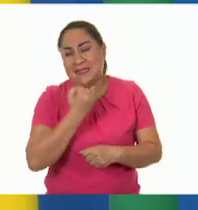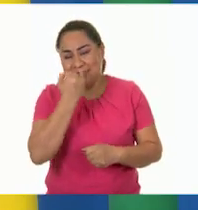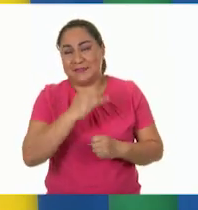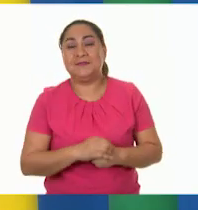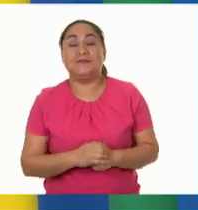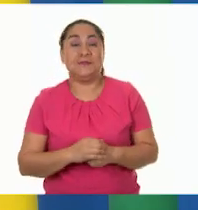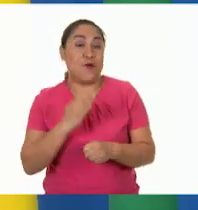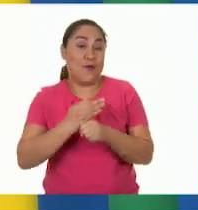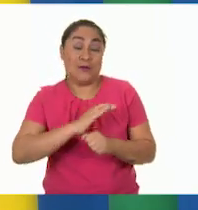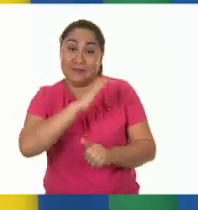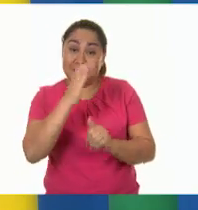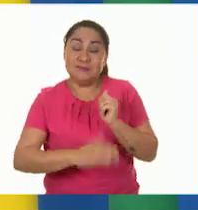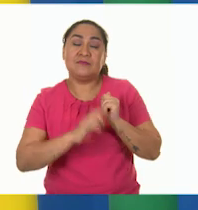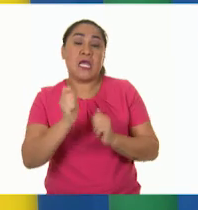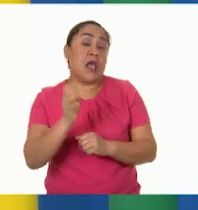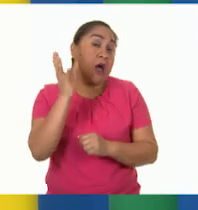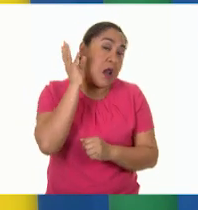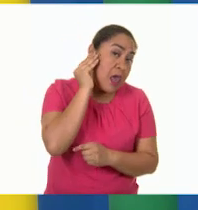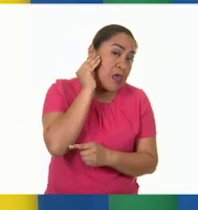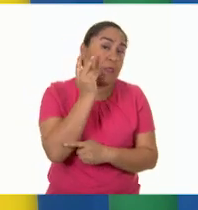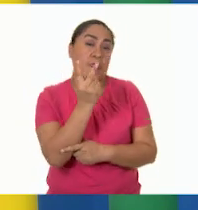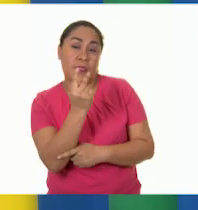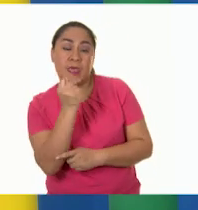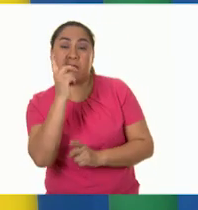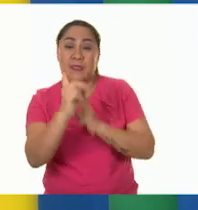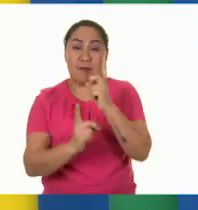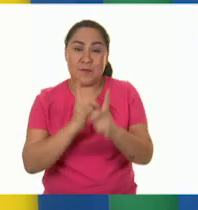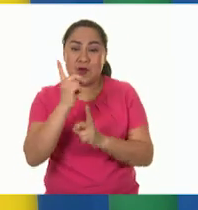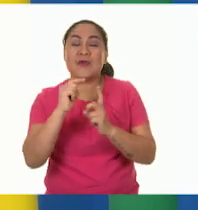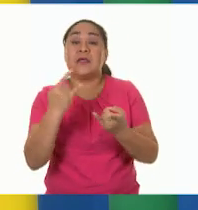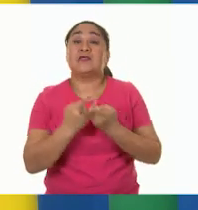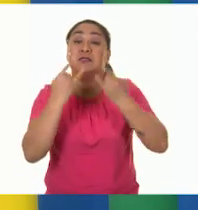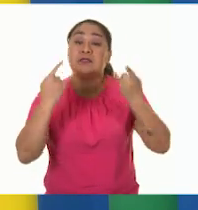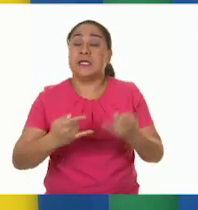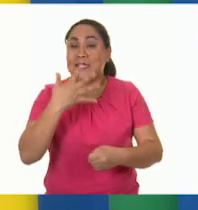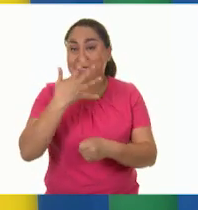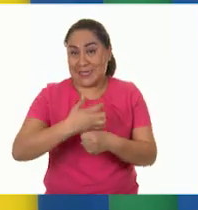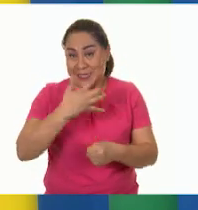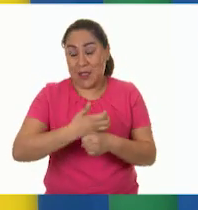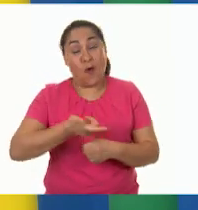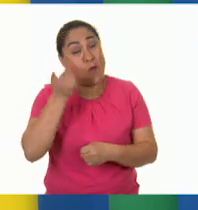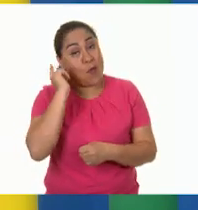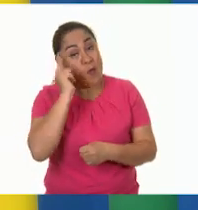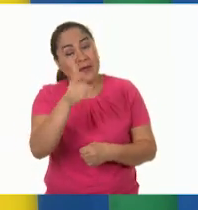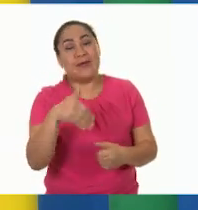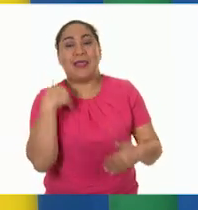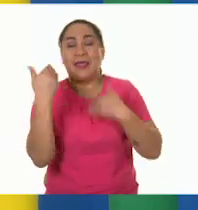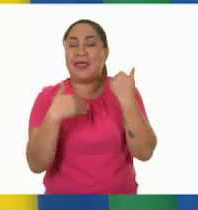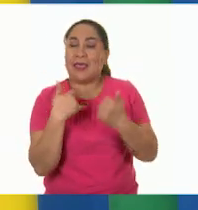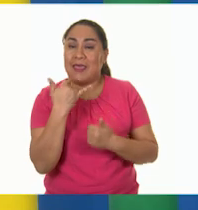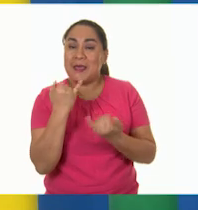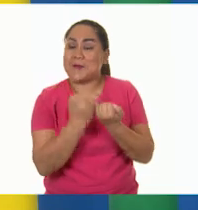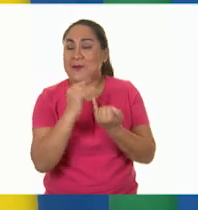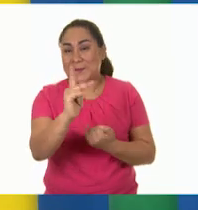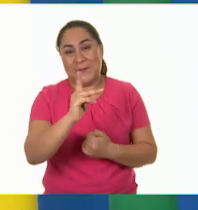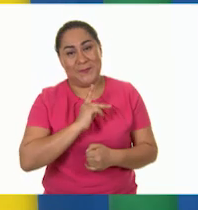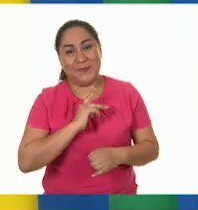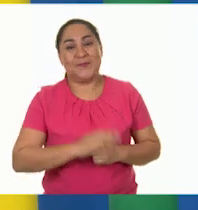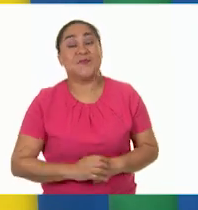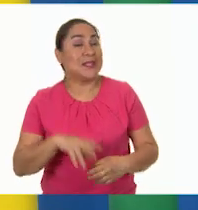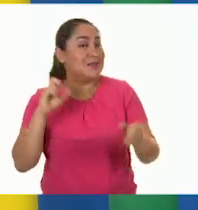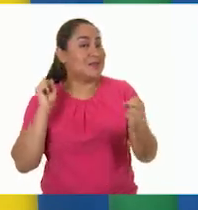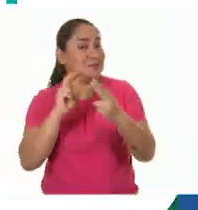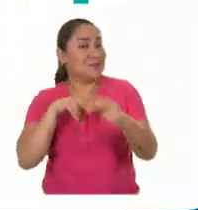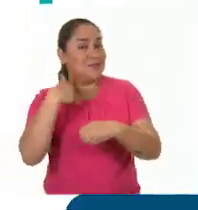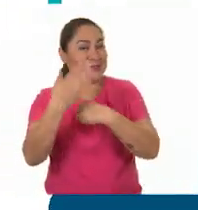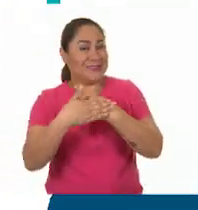Por hoy hemos terminado con radio, televisión y deporte de historia de quinto grado y espero lo hayan disfrutado tanto como nosotras. Nos vemos